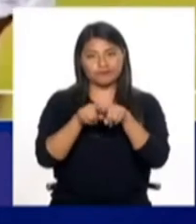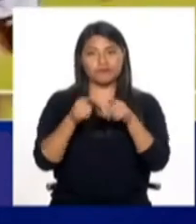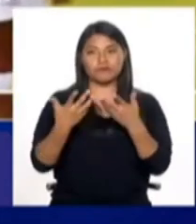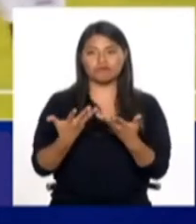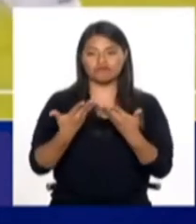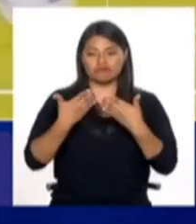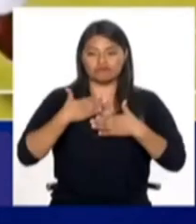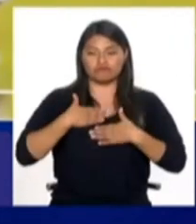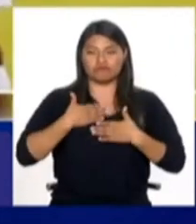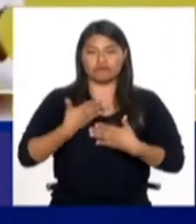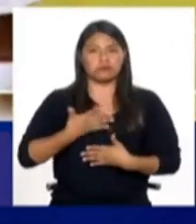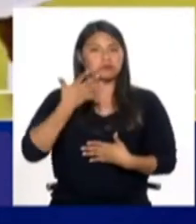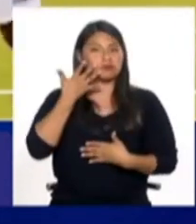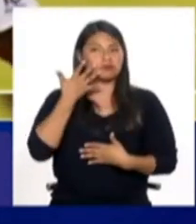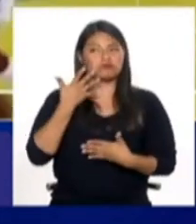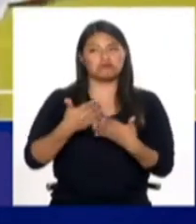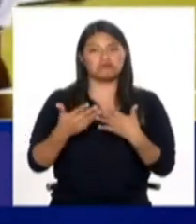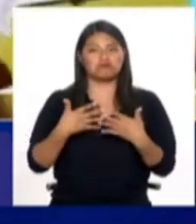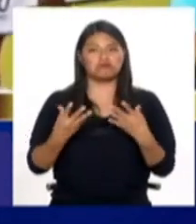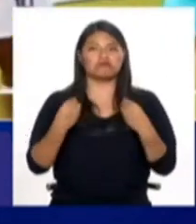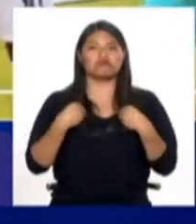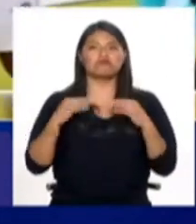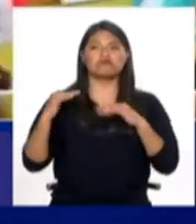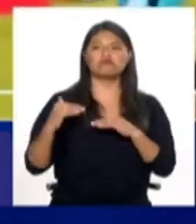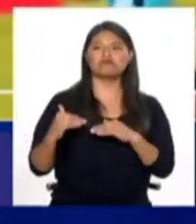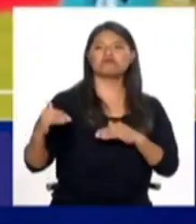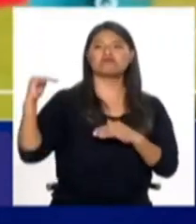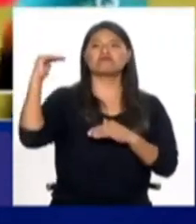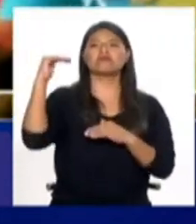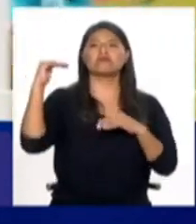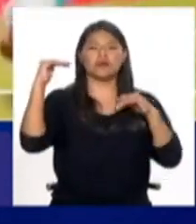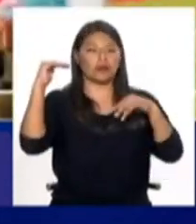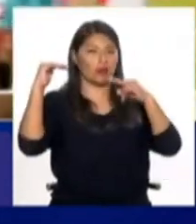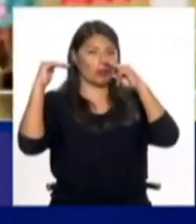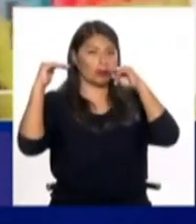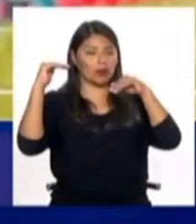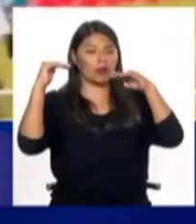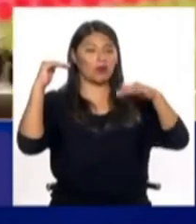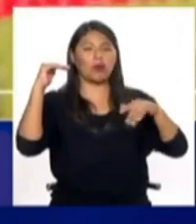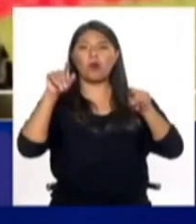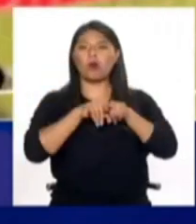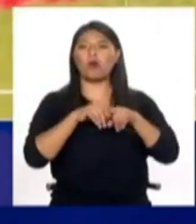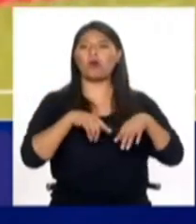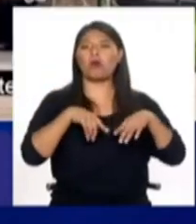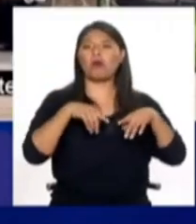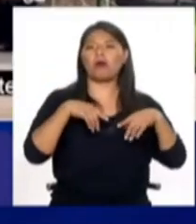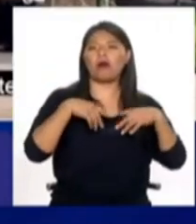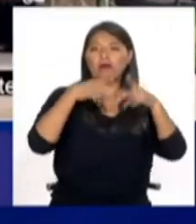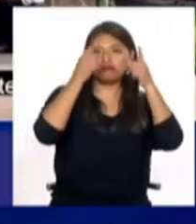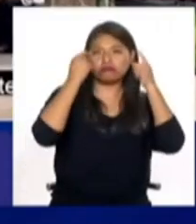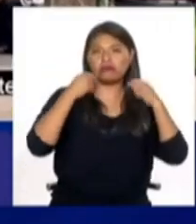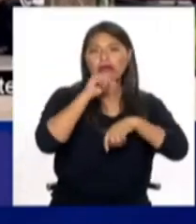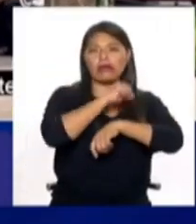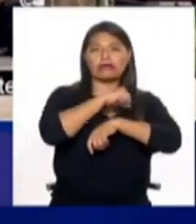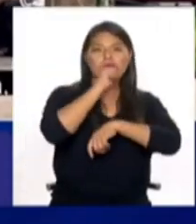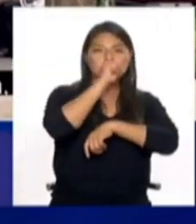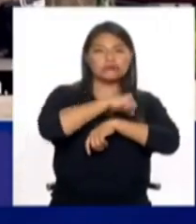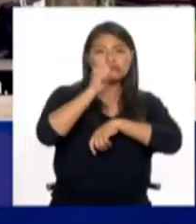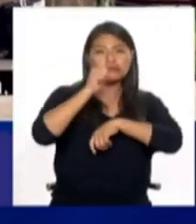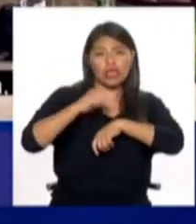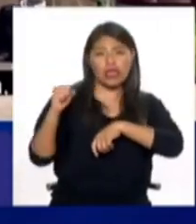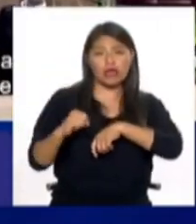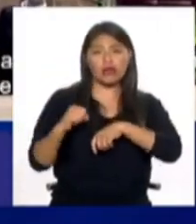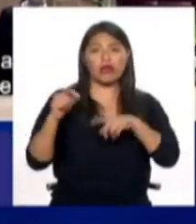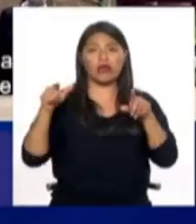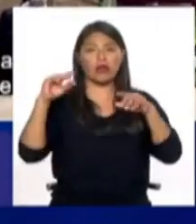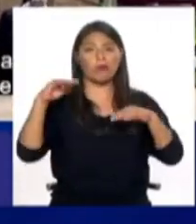que me coloca en una posición de superioridad con respecto a los pueblos indígenas. bueno que lo expliquemos así